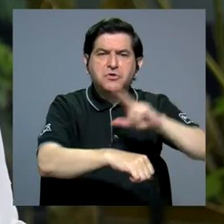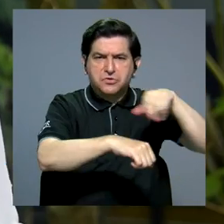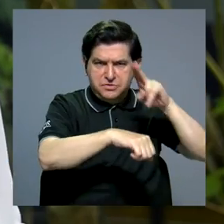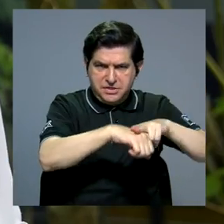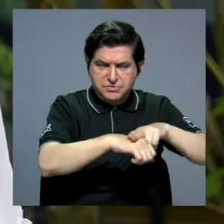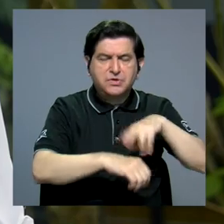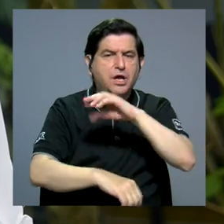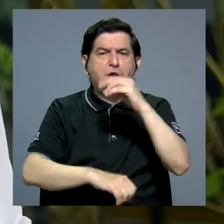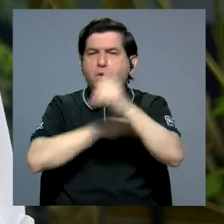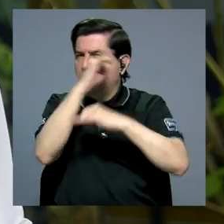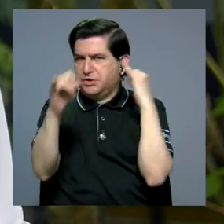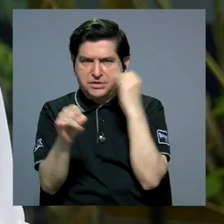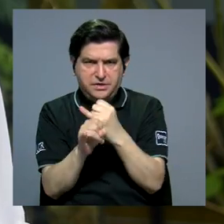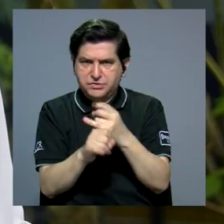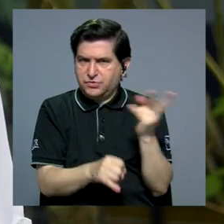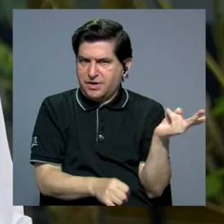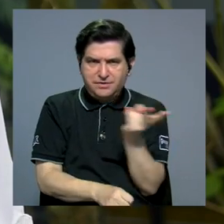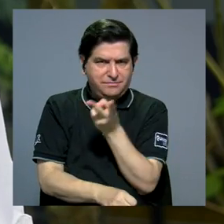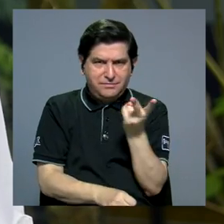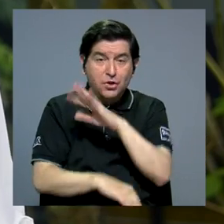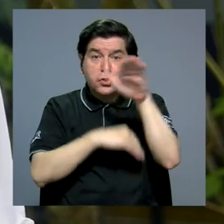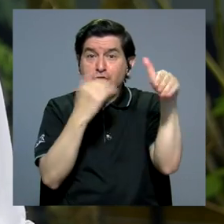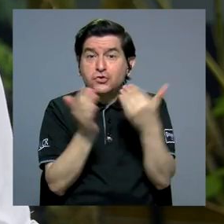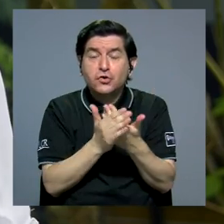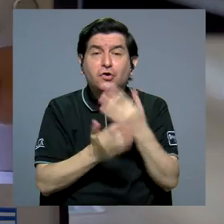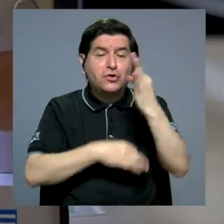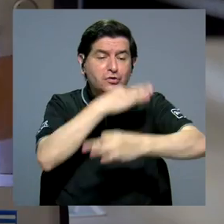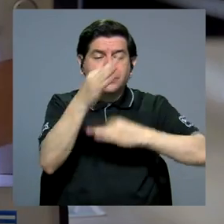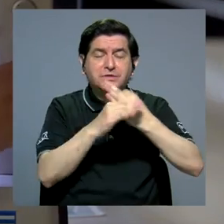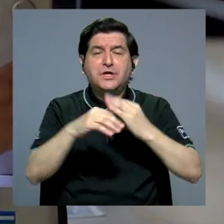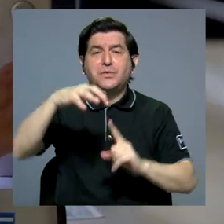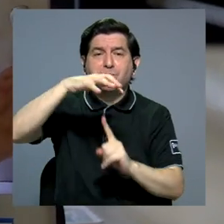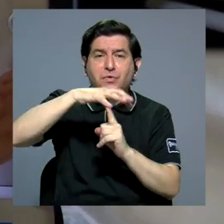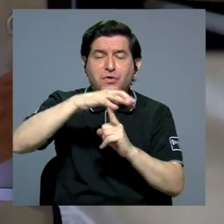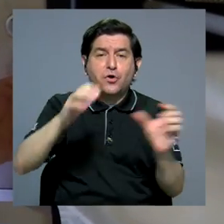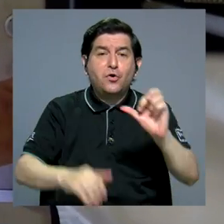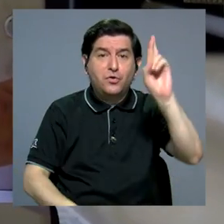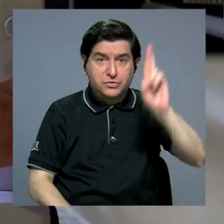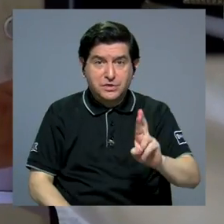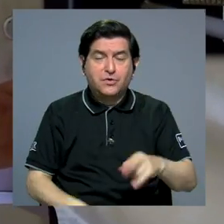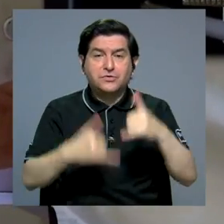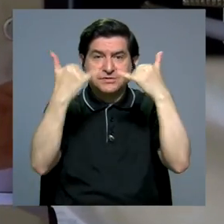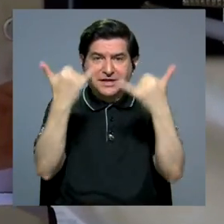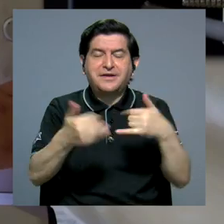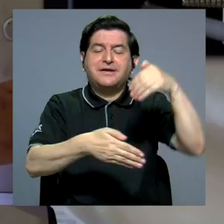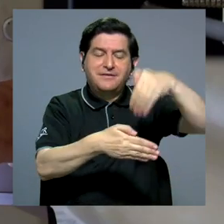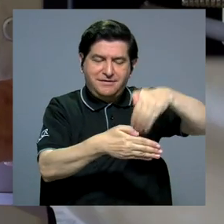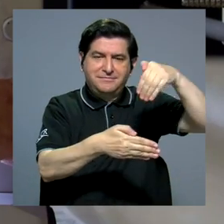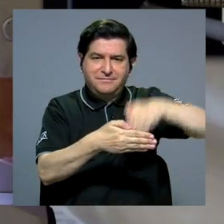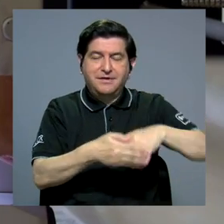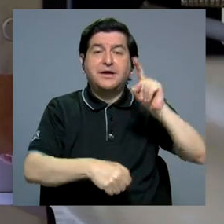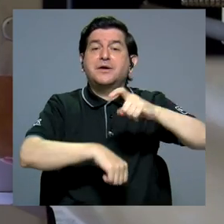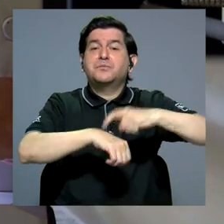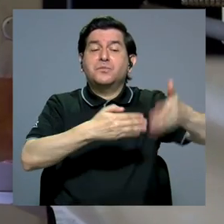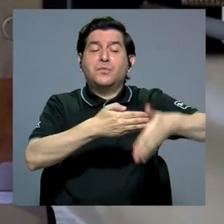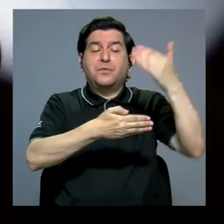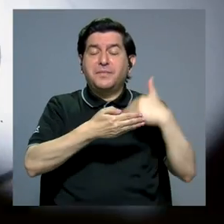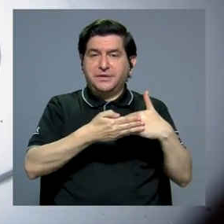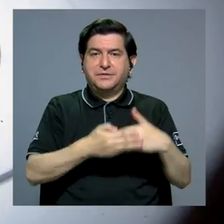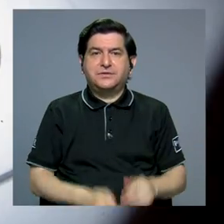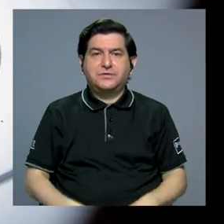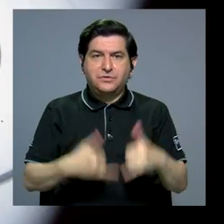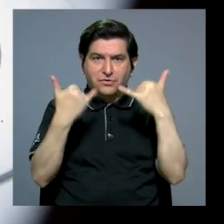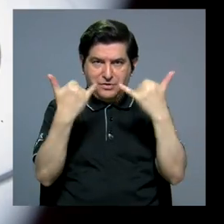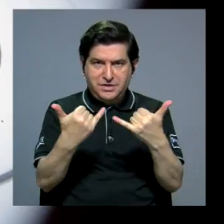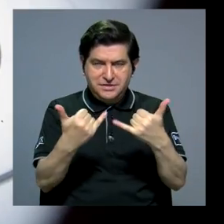nacional como internacional, todas aquellas especies de hongos de Costa Rica que hayan sido registradas en algún momento